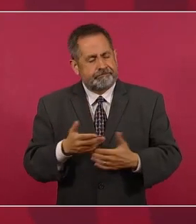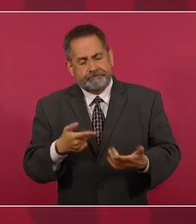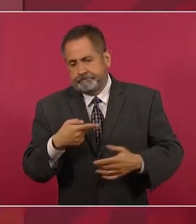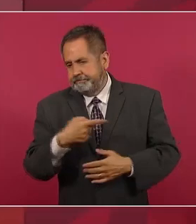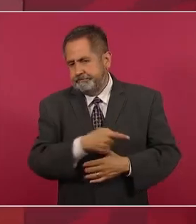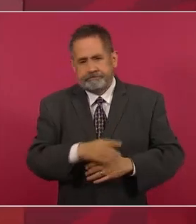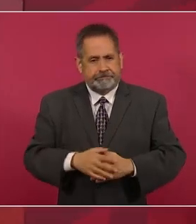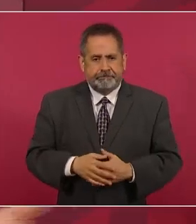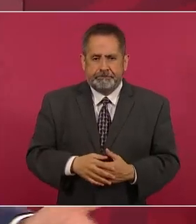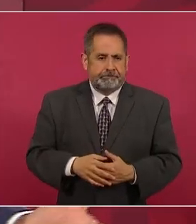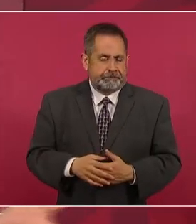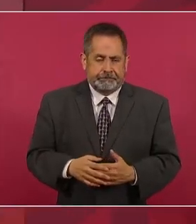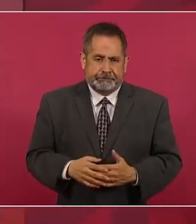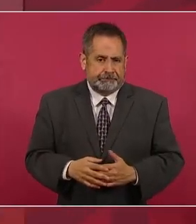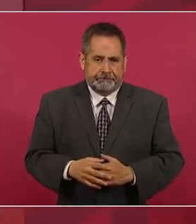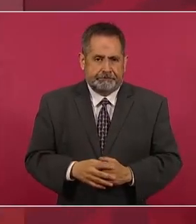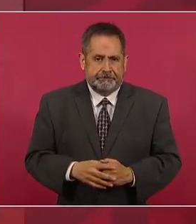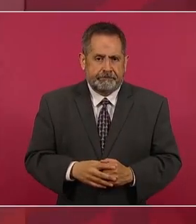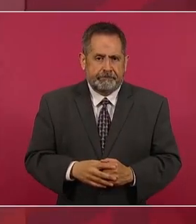sería